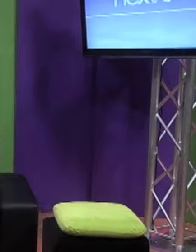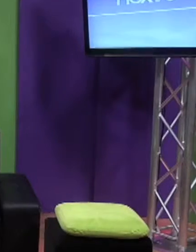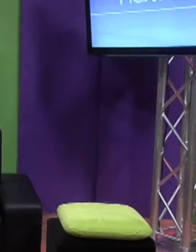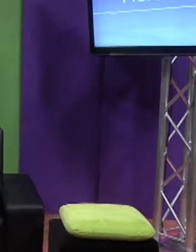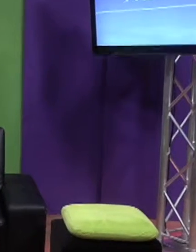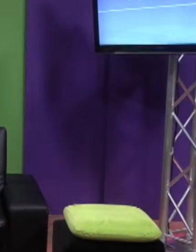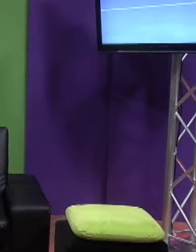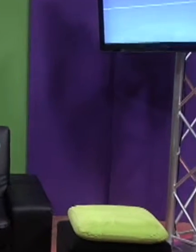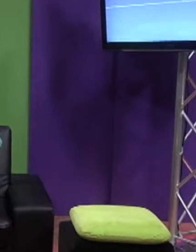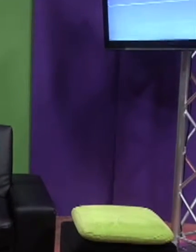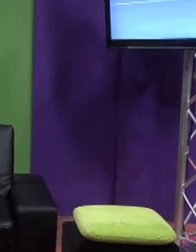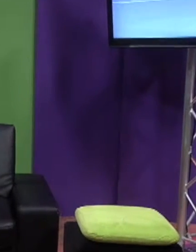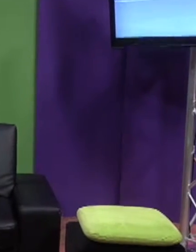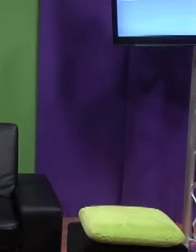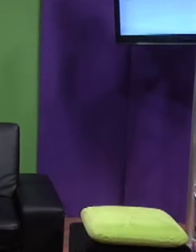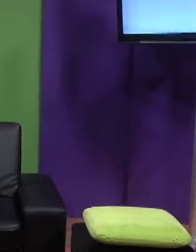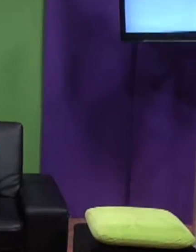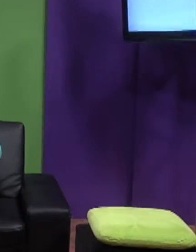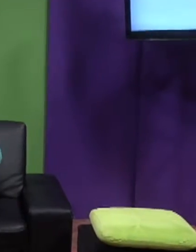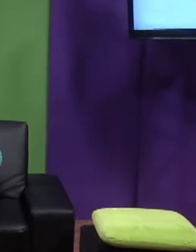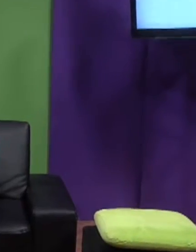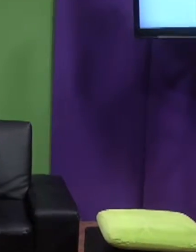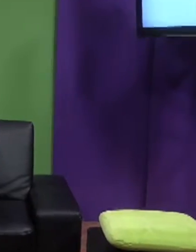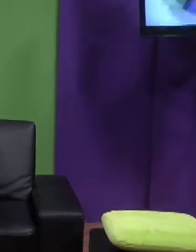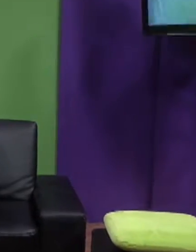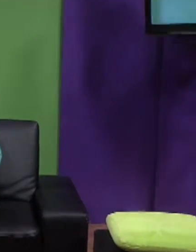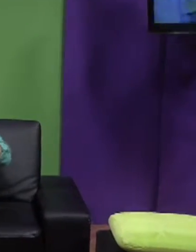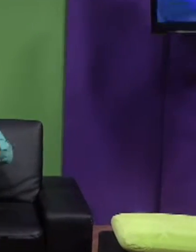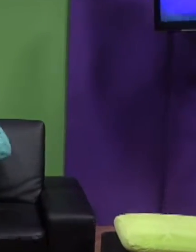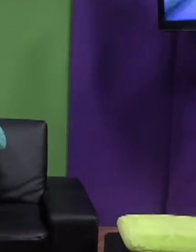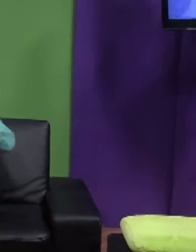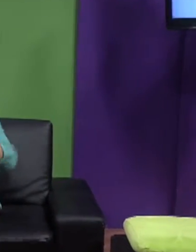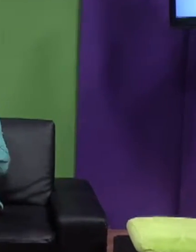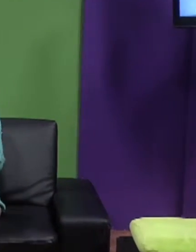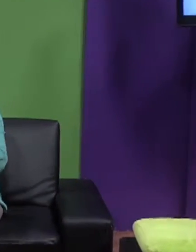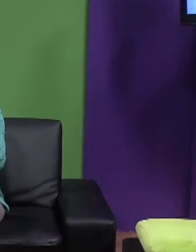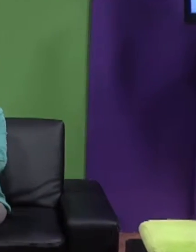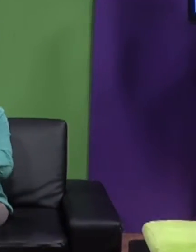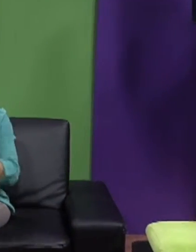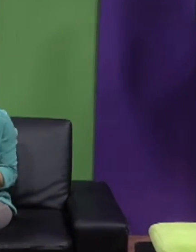Al contrario a que muchas personas creen, el deporte paralímpico es muy competitivo.